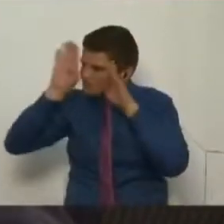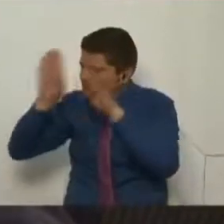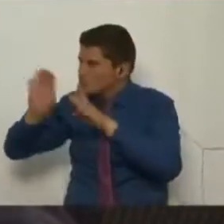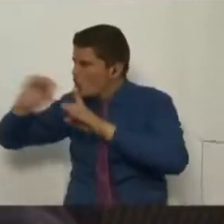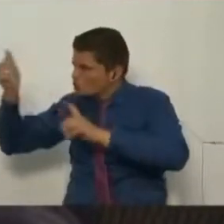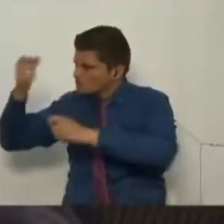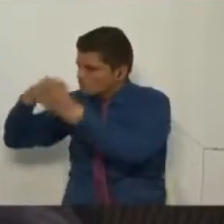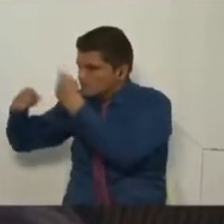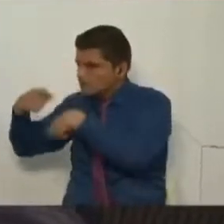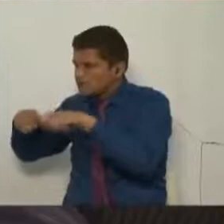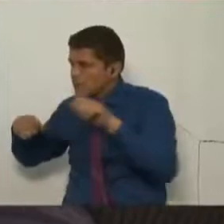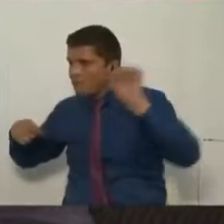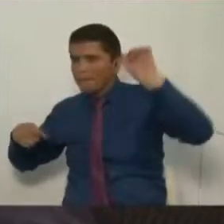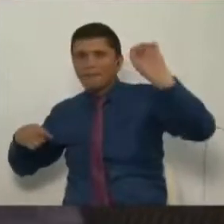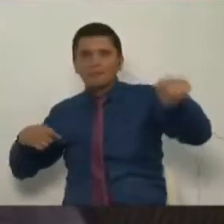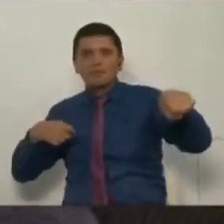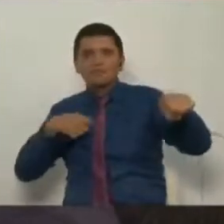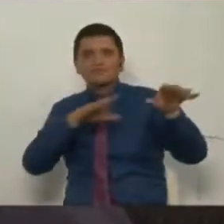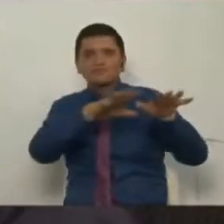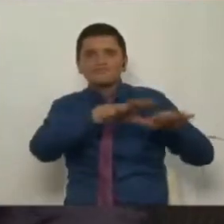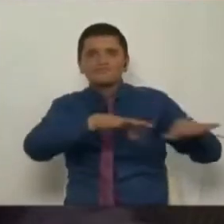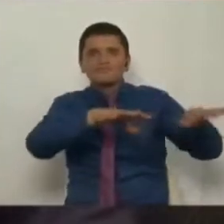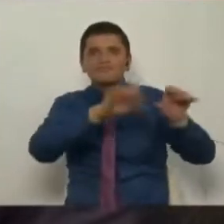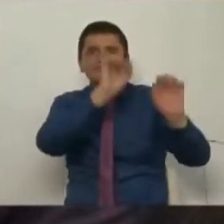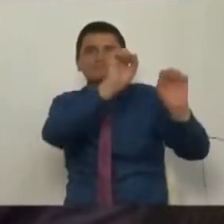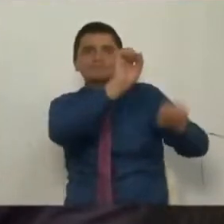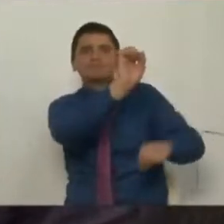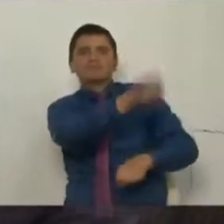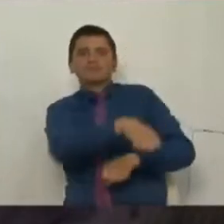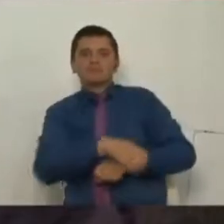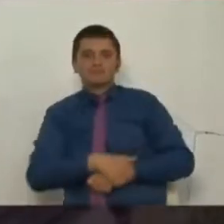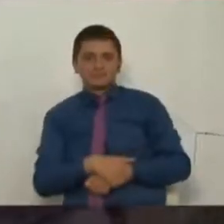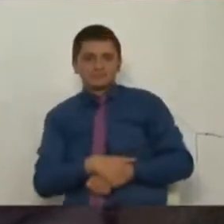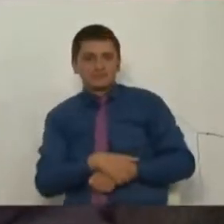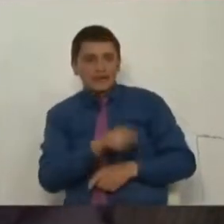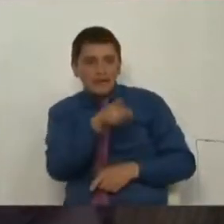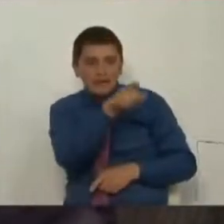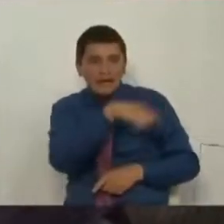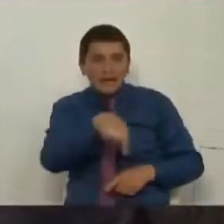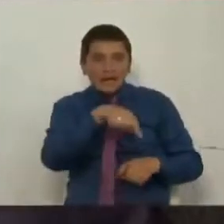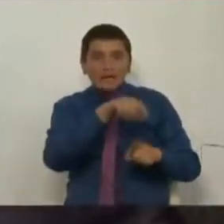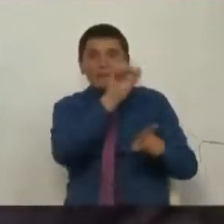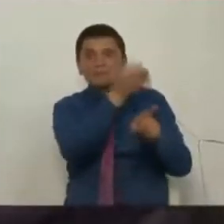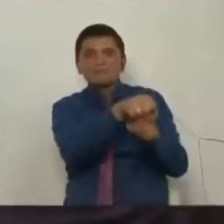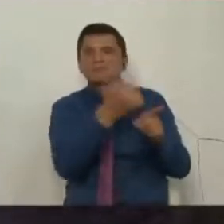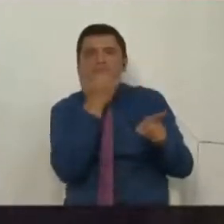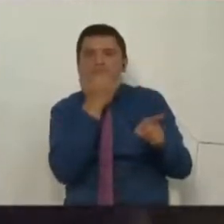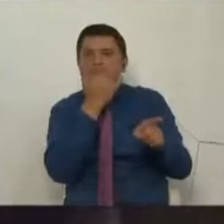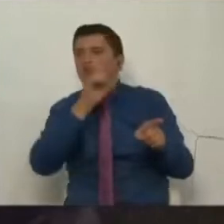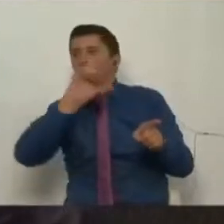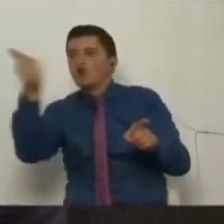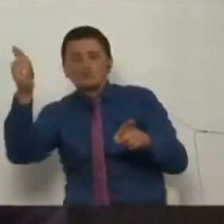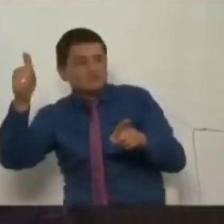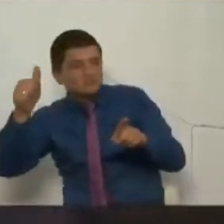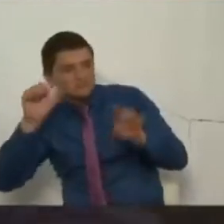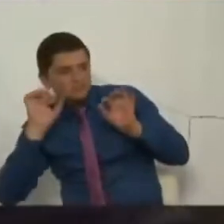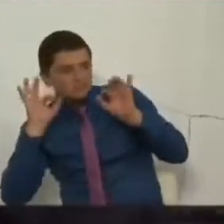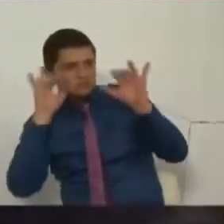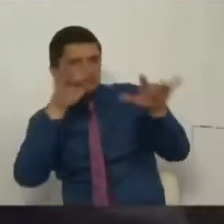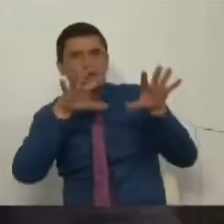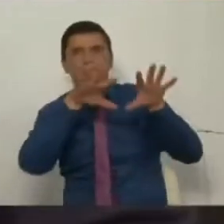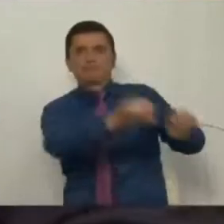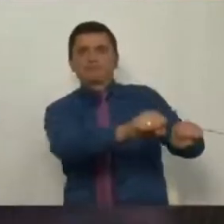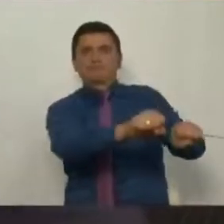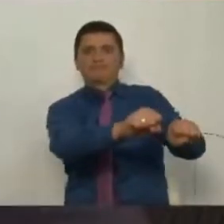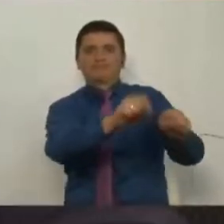Y como no llevamos Estado, terminaron ocupados por la ilegalidad. Ilegalidad de todo